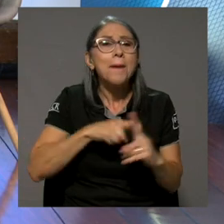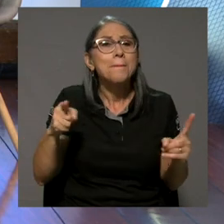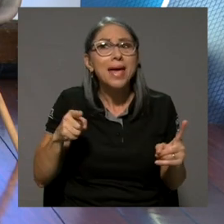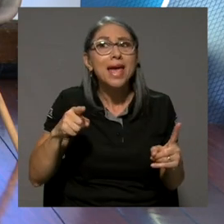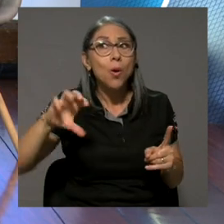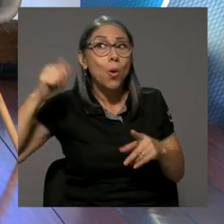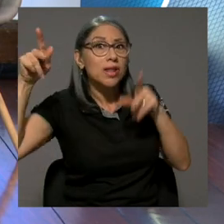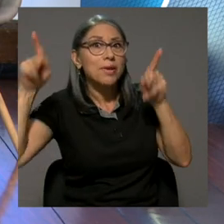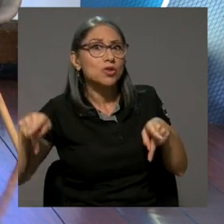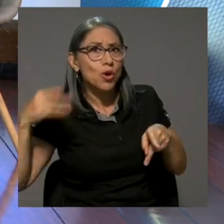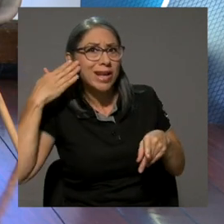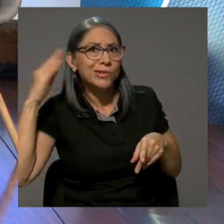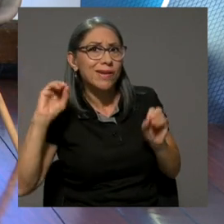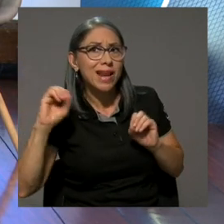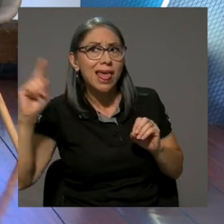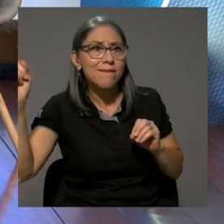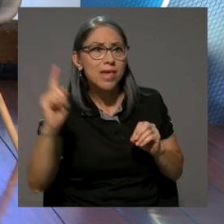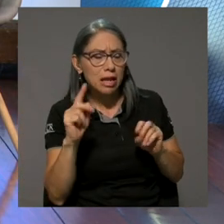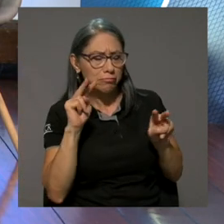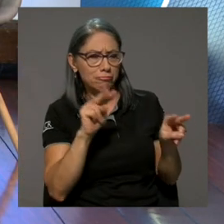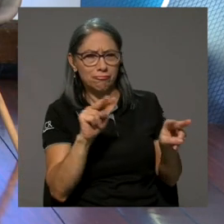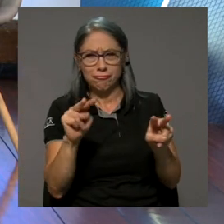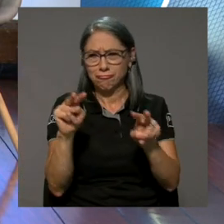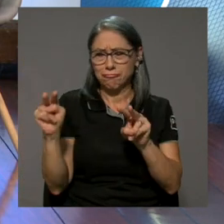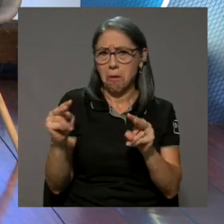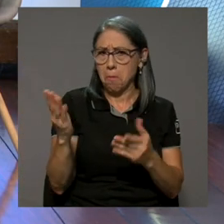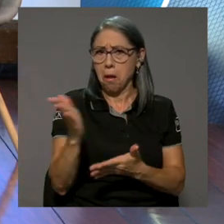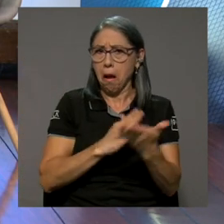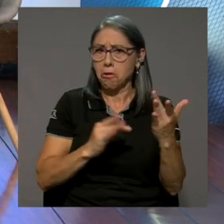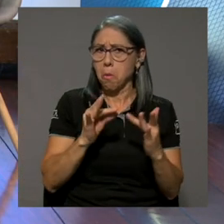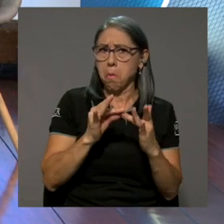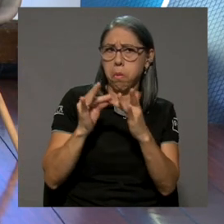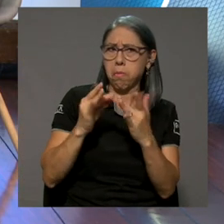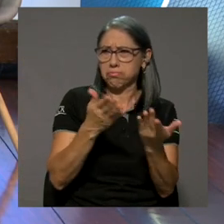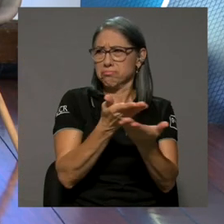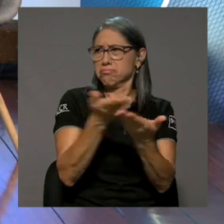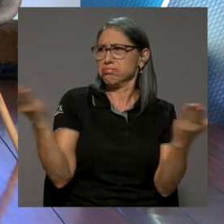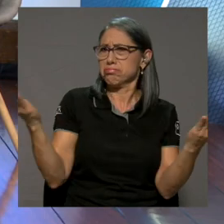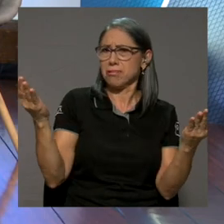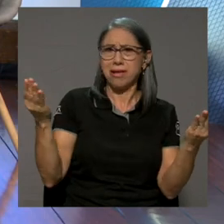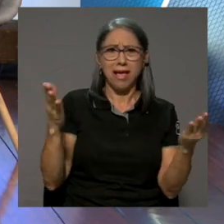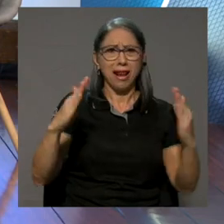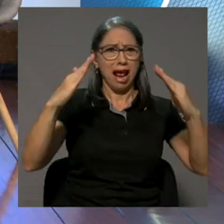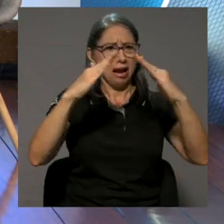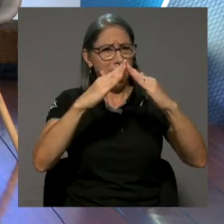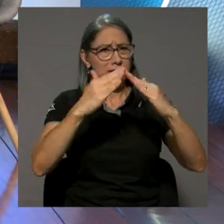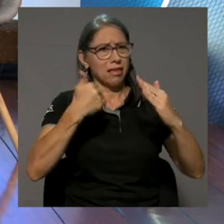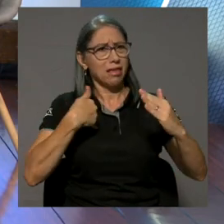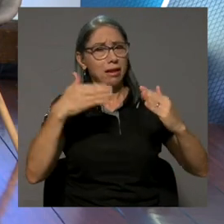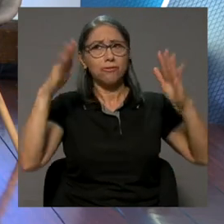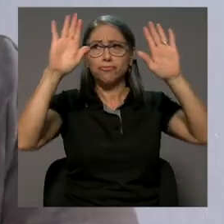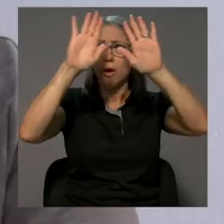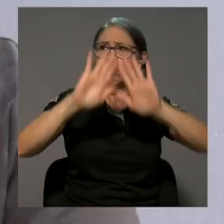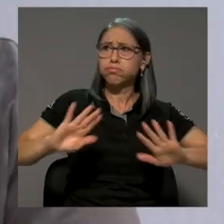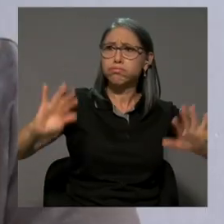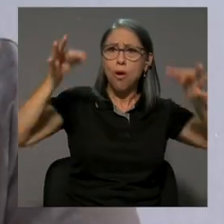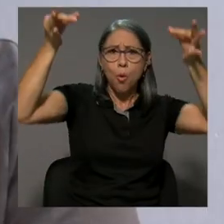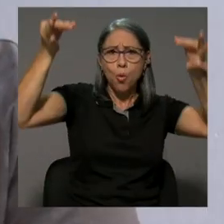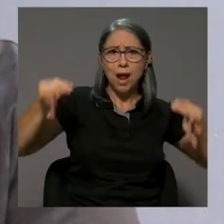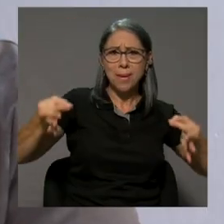pero cuando llega un extraño así, de repente es un poco peculiar tener una pantalla verde en tu casa. Claro.